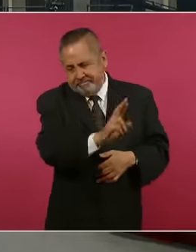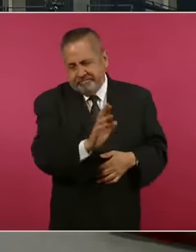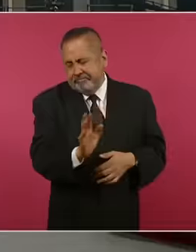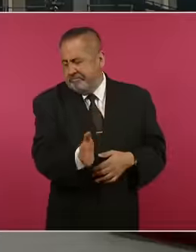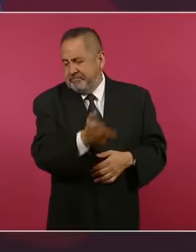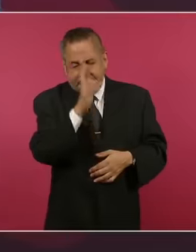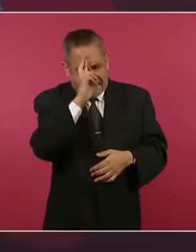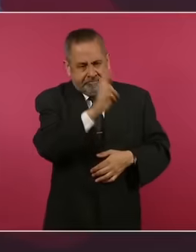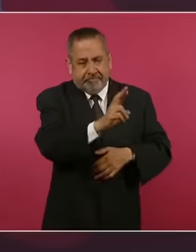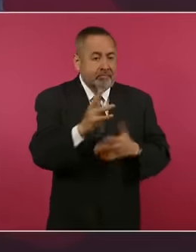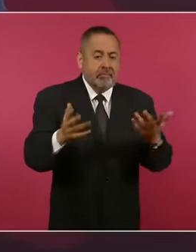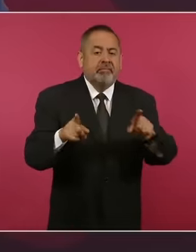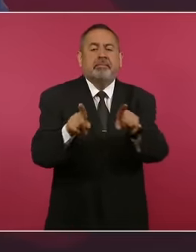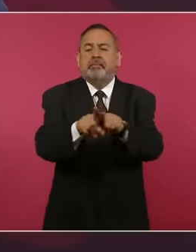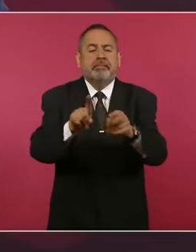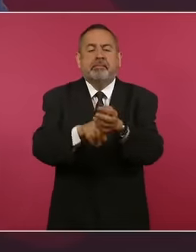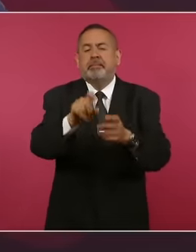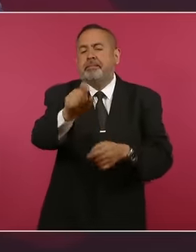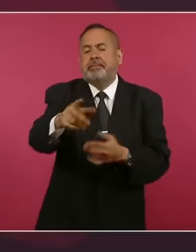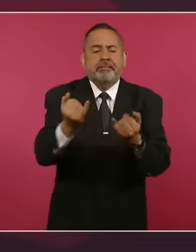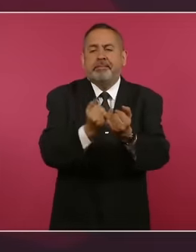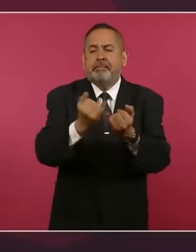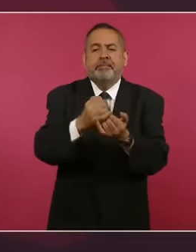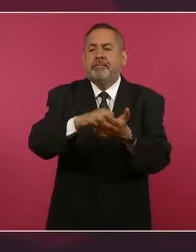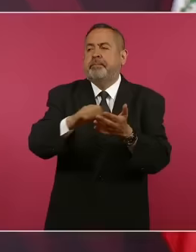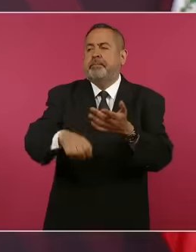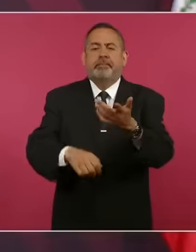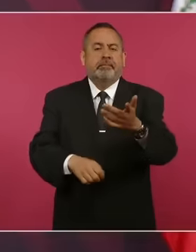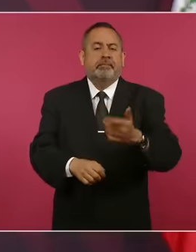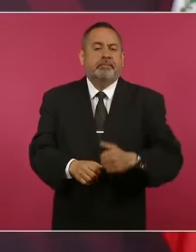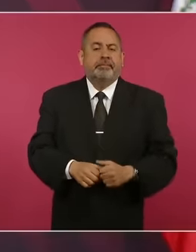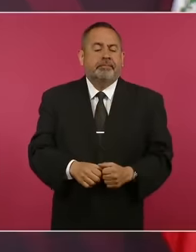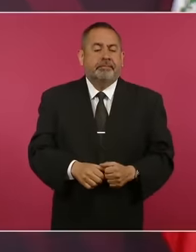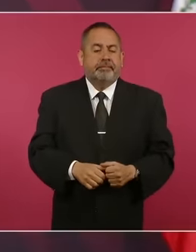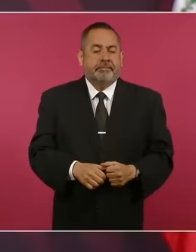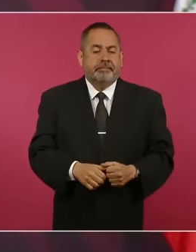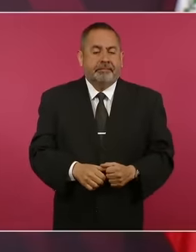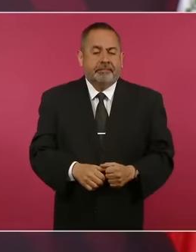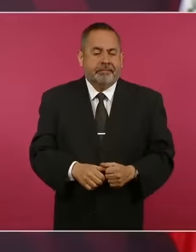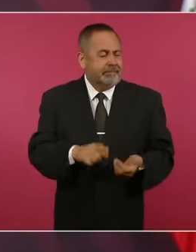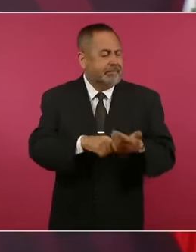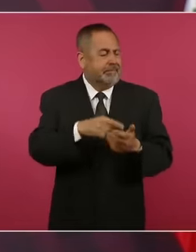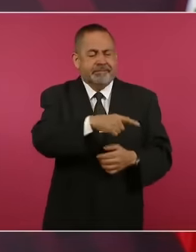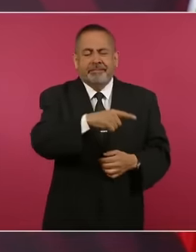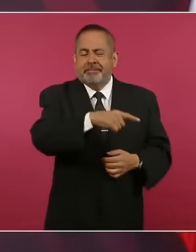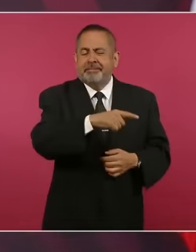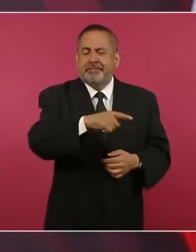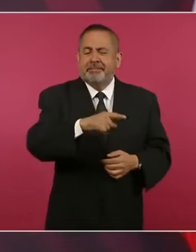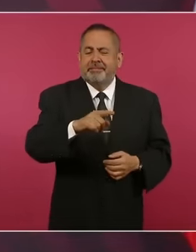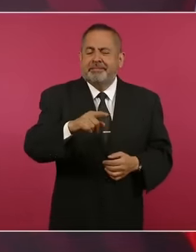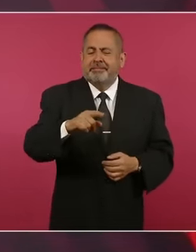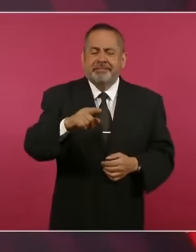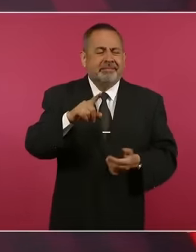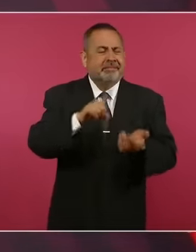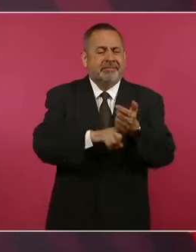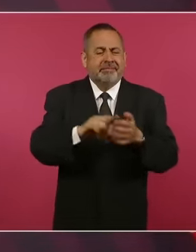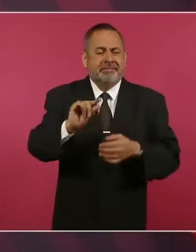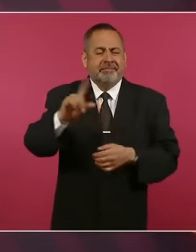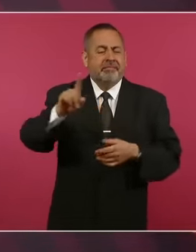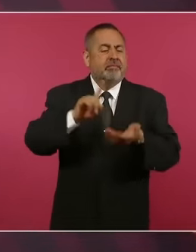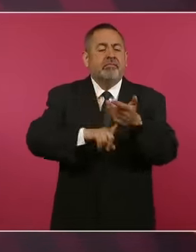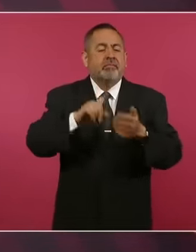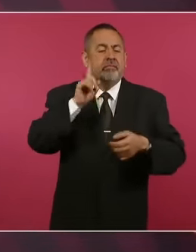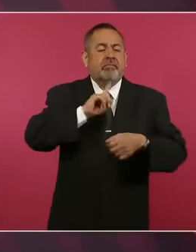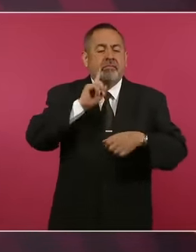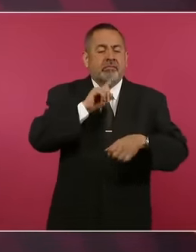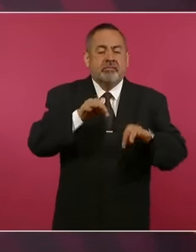como lo mismo la funcionaria de Ecuador